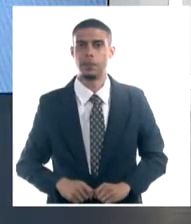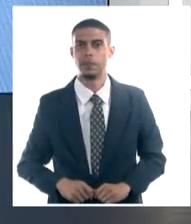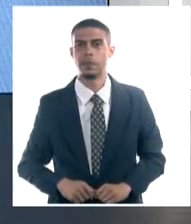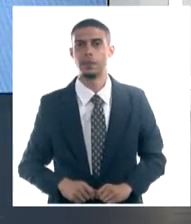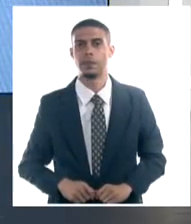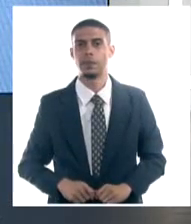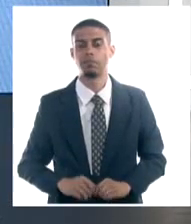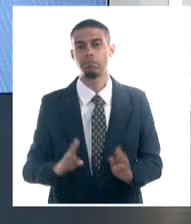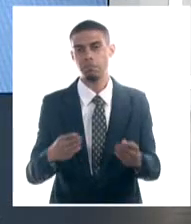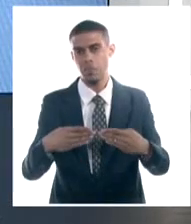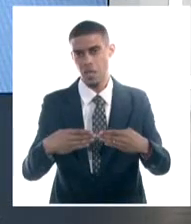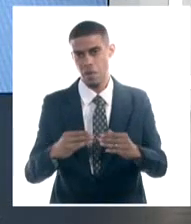Cerramos así las breves nacionales.